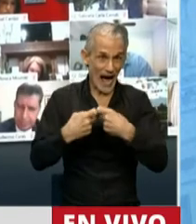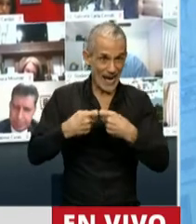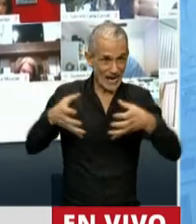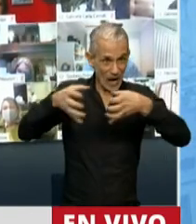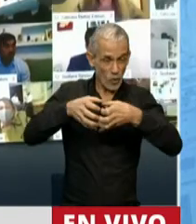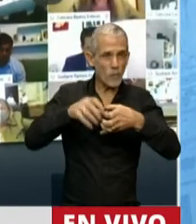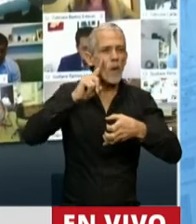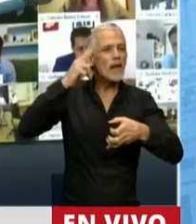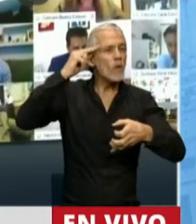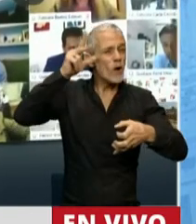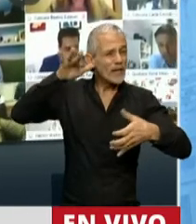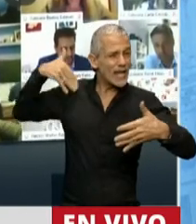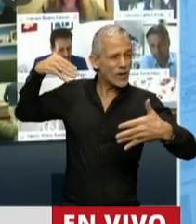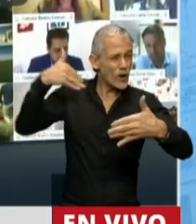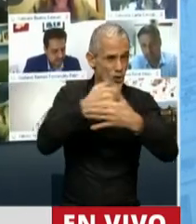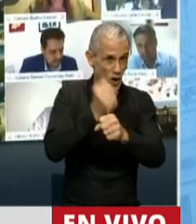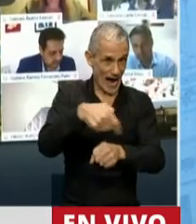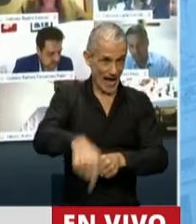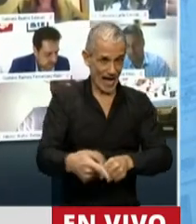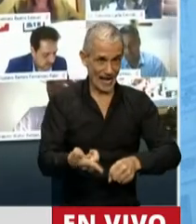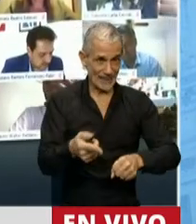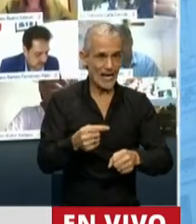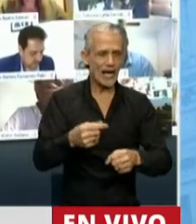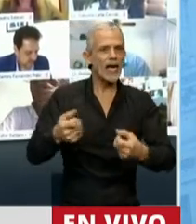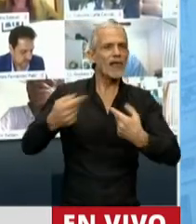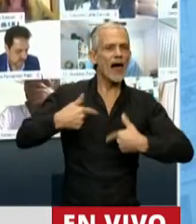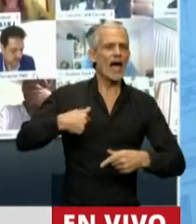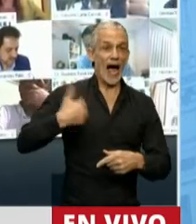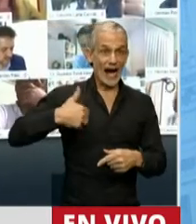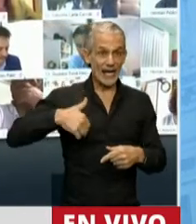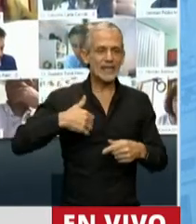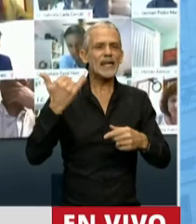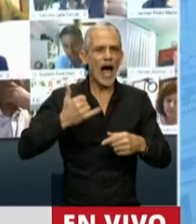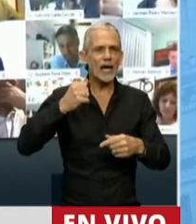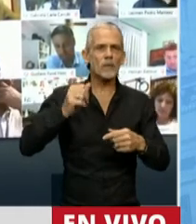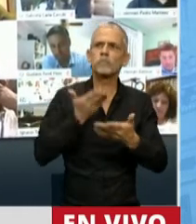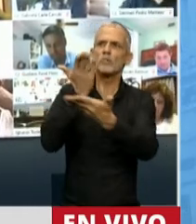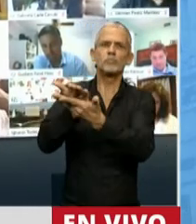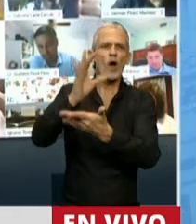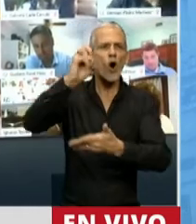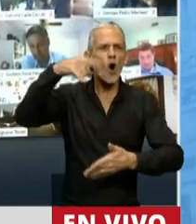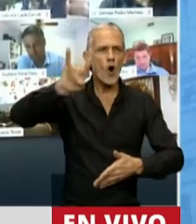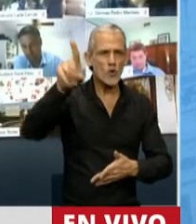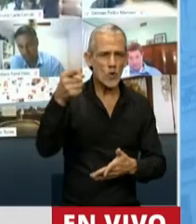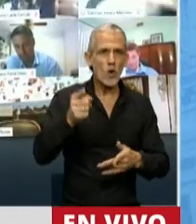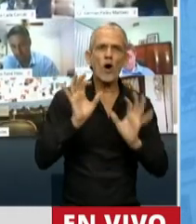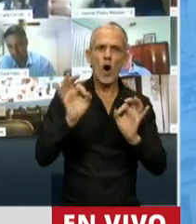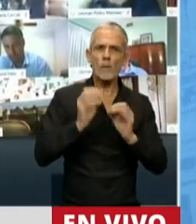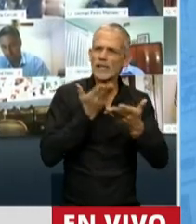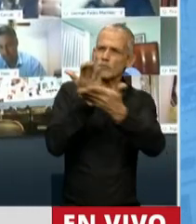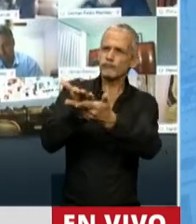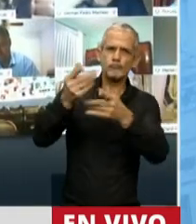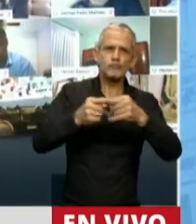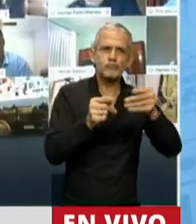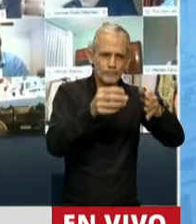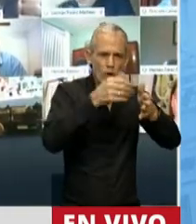1998 y que permitió que la Argentina realice ante Naciones Unidas la presentación completa del